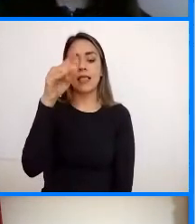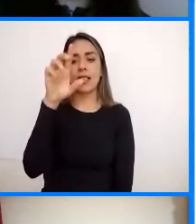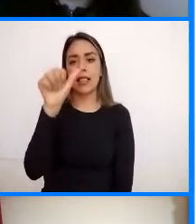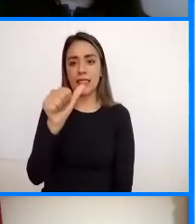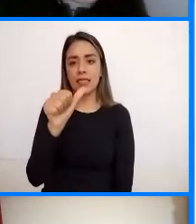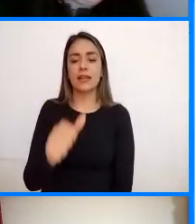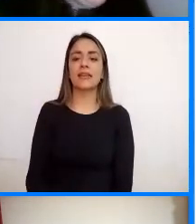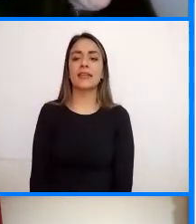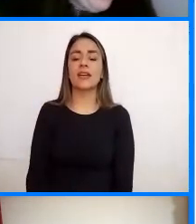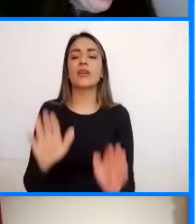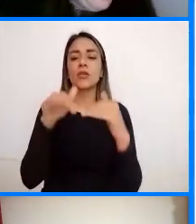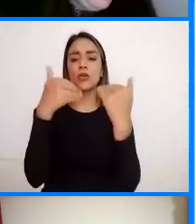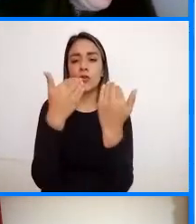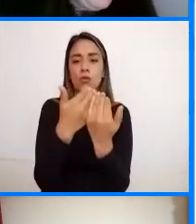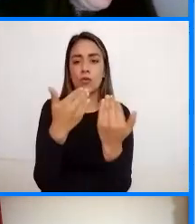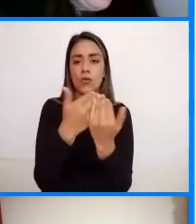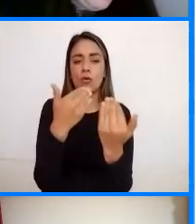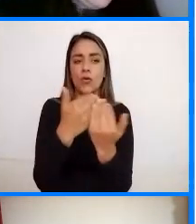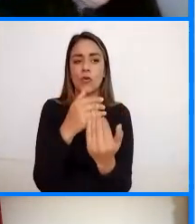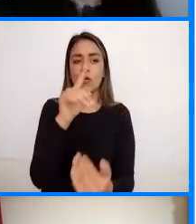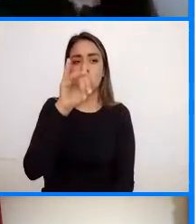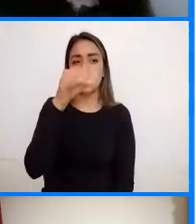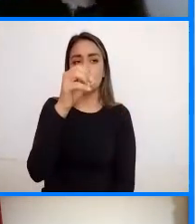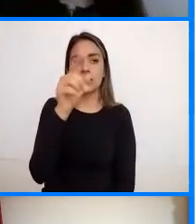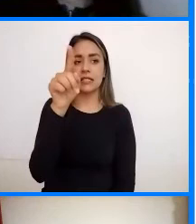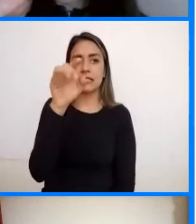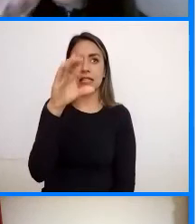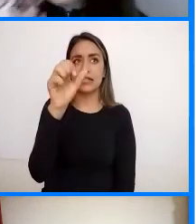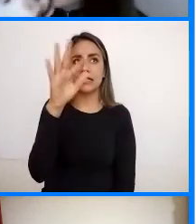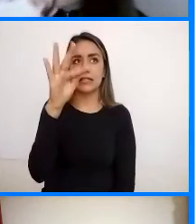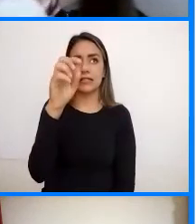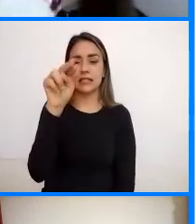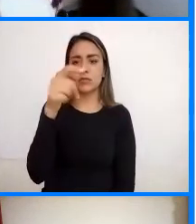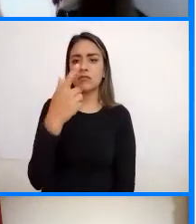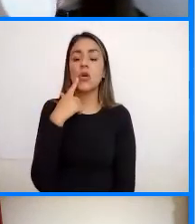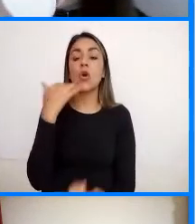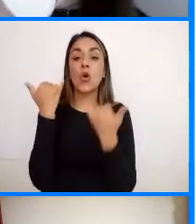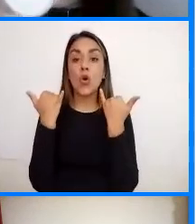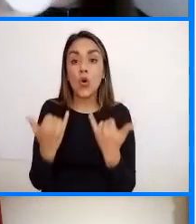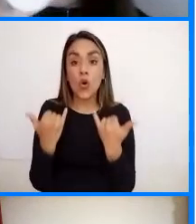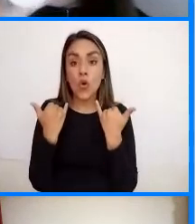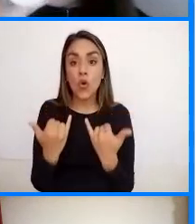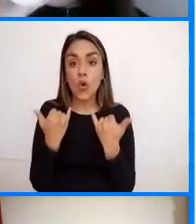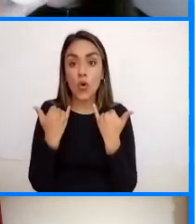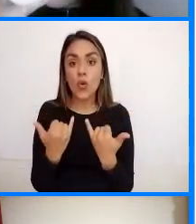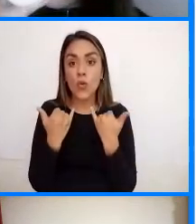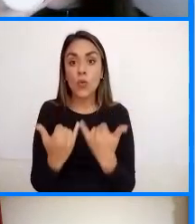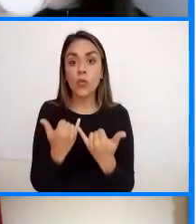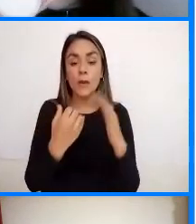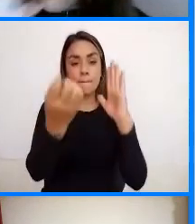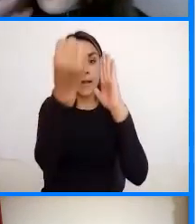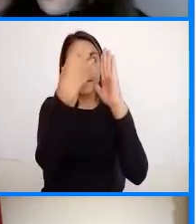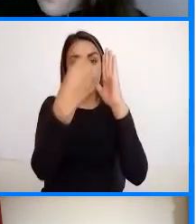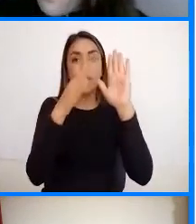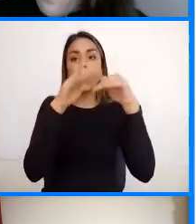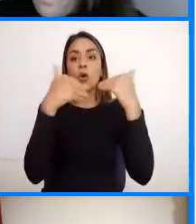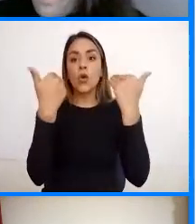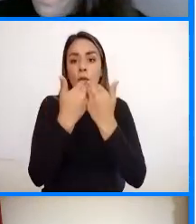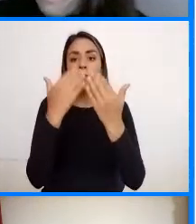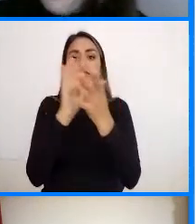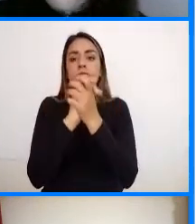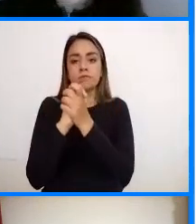De Néstor Gómez Mejor dicho Hoy tuvimos De todos nuestros Colegios Amigos del turismo